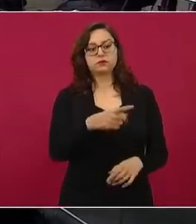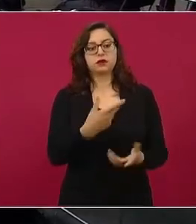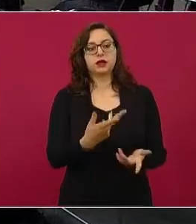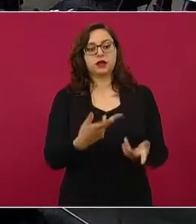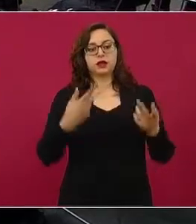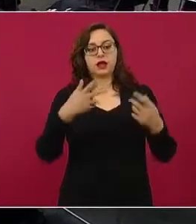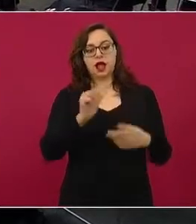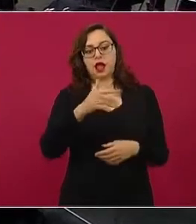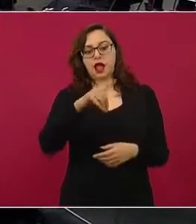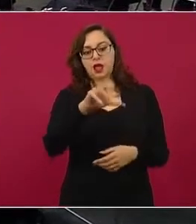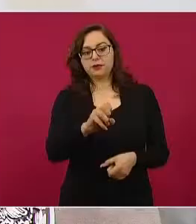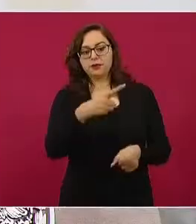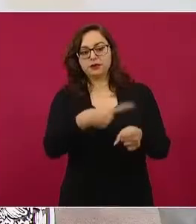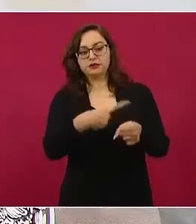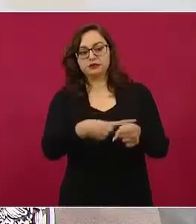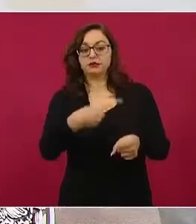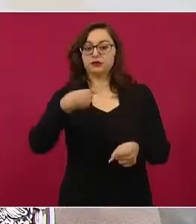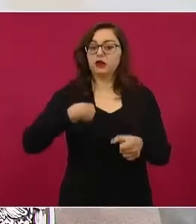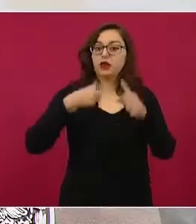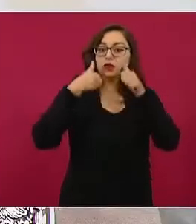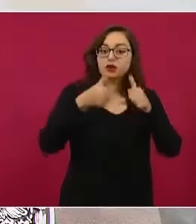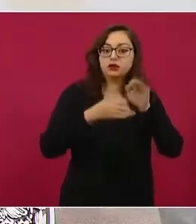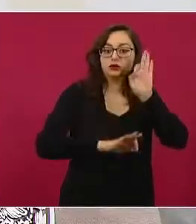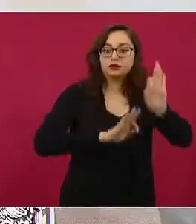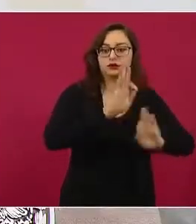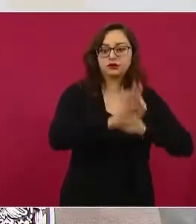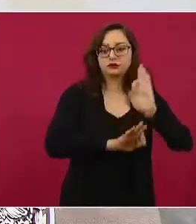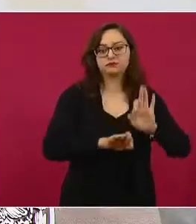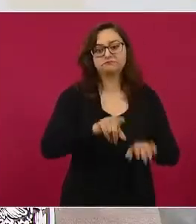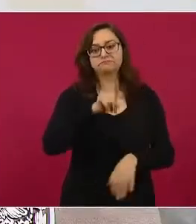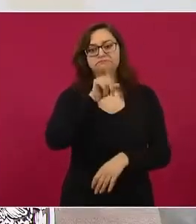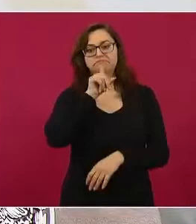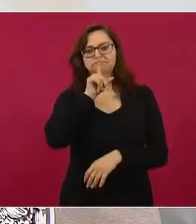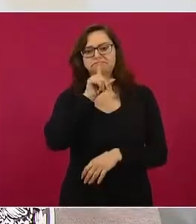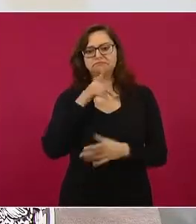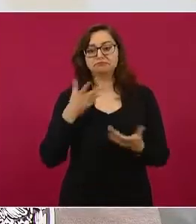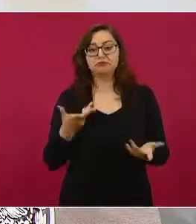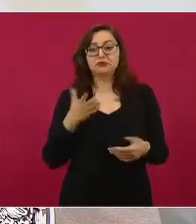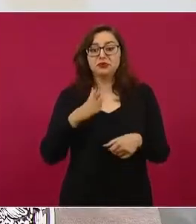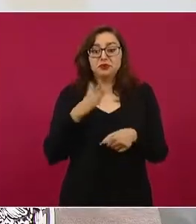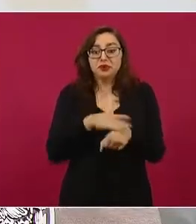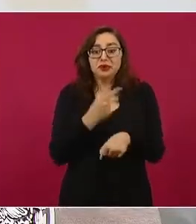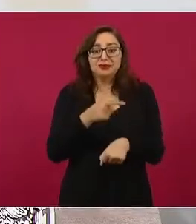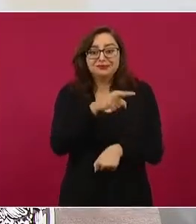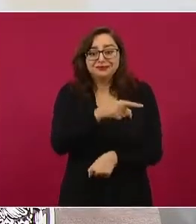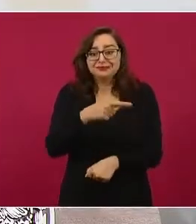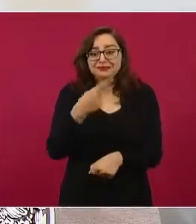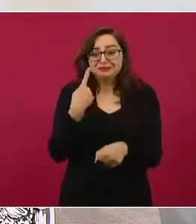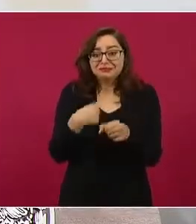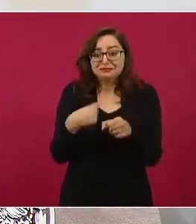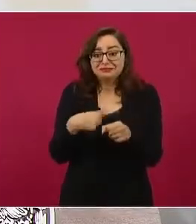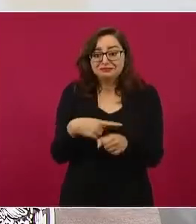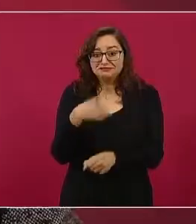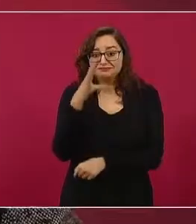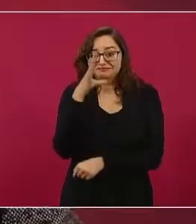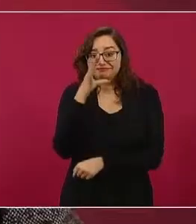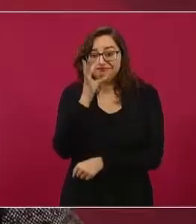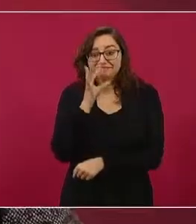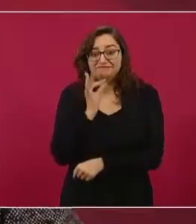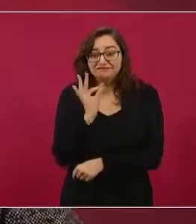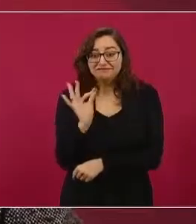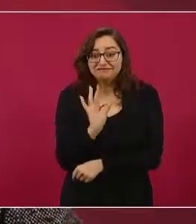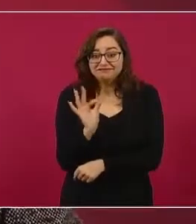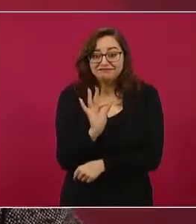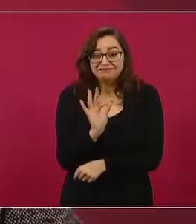porque es su cuadro muy sencillo, muy claro, lo ha definido, qué mejor que